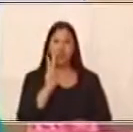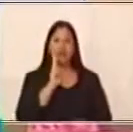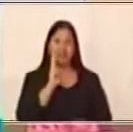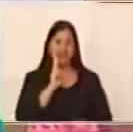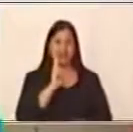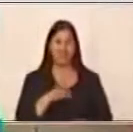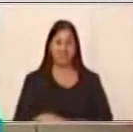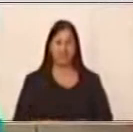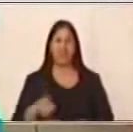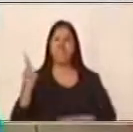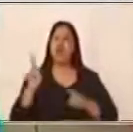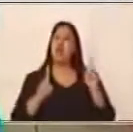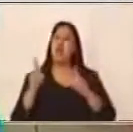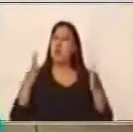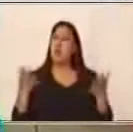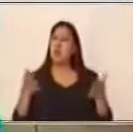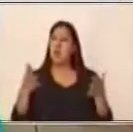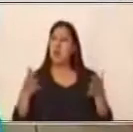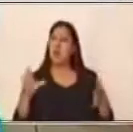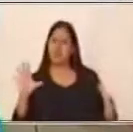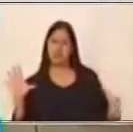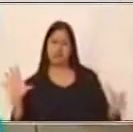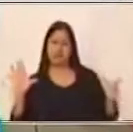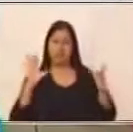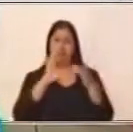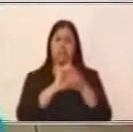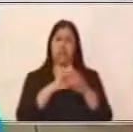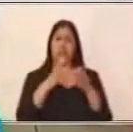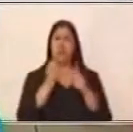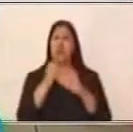proposiciones que conforman esta oración compuesta?